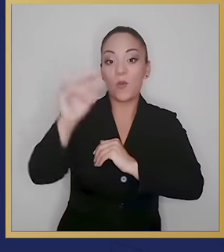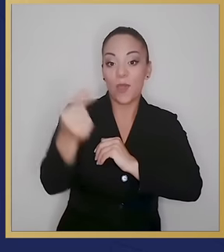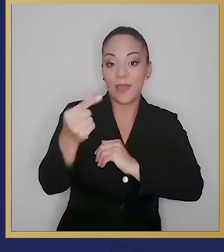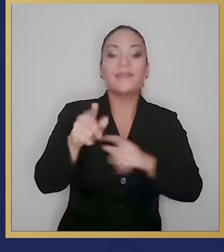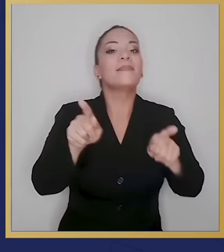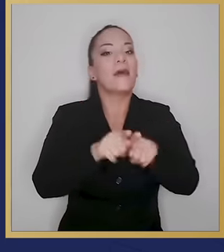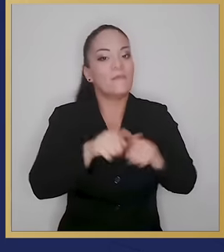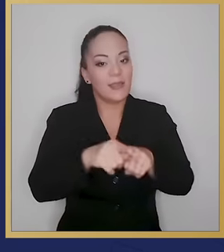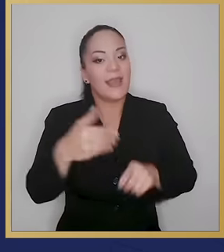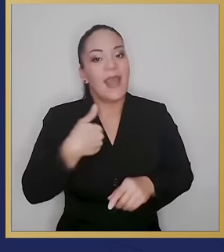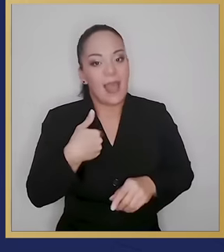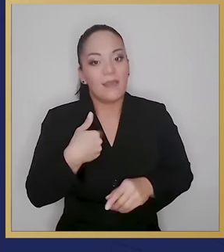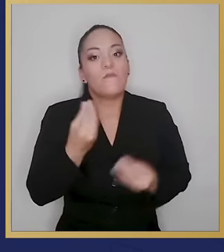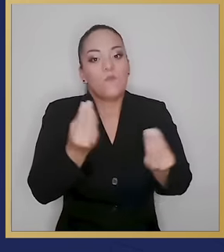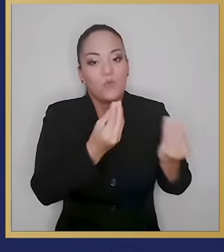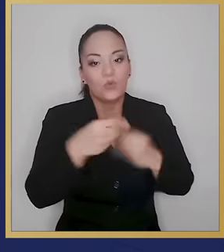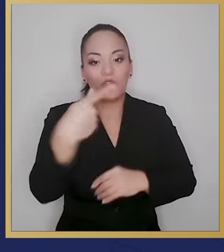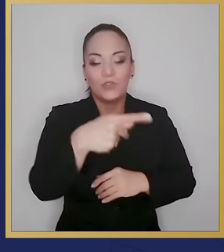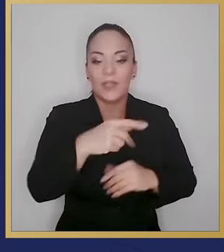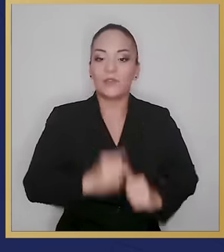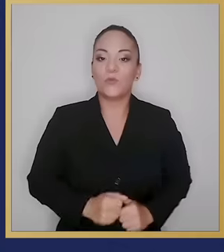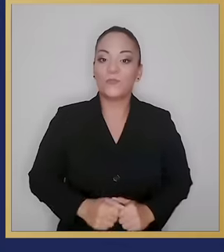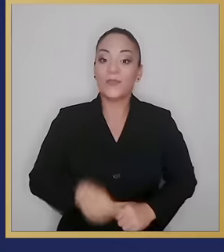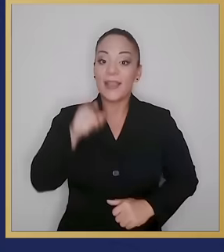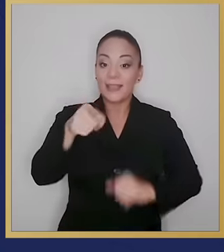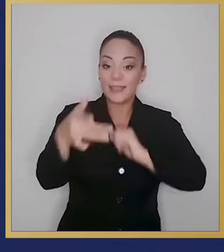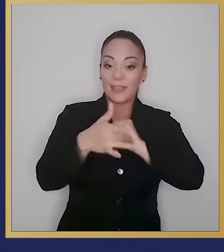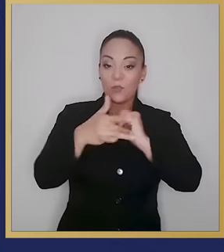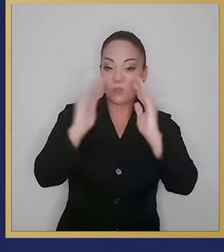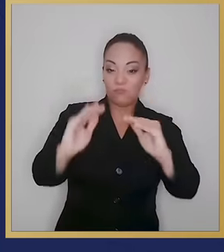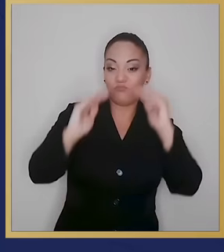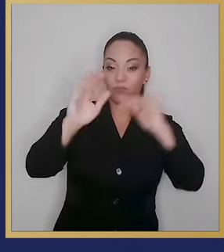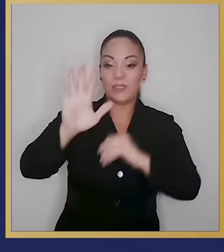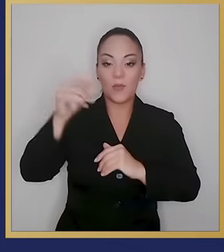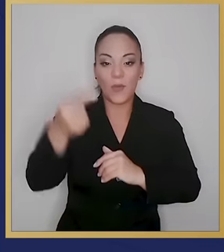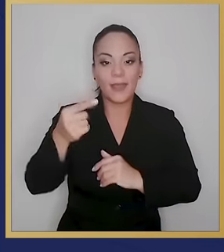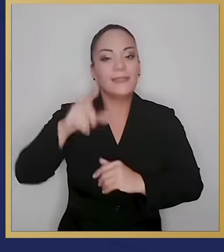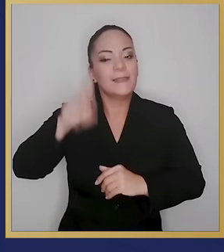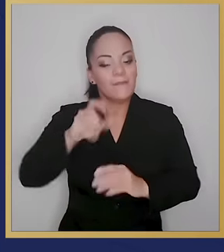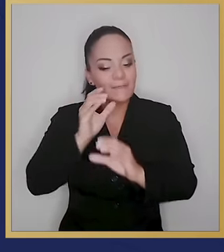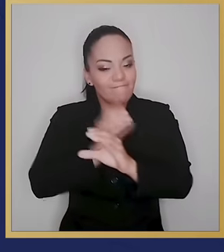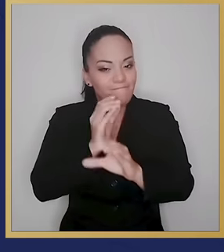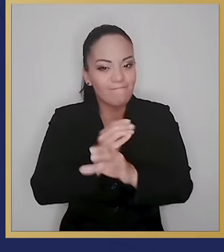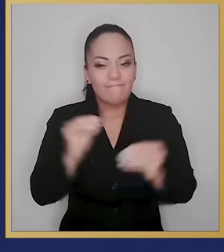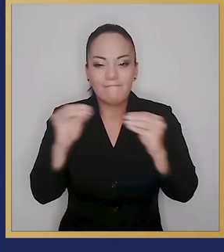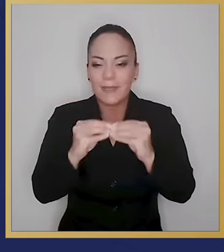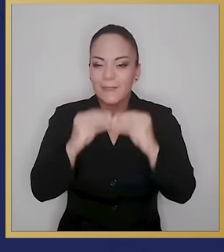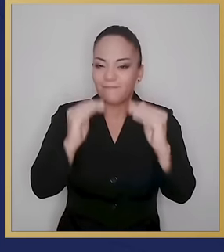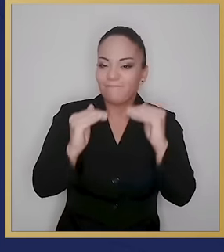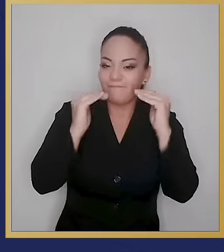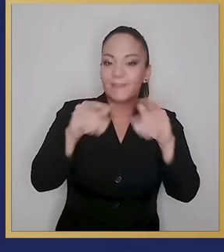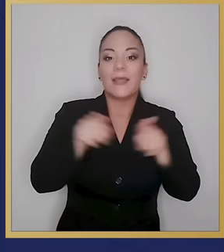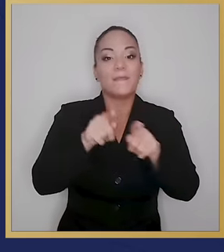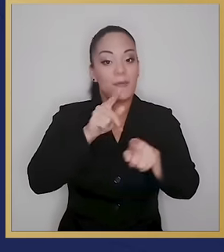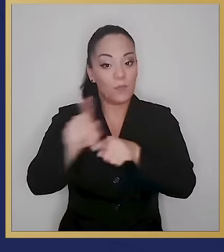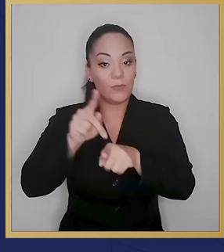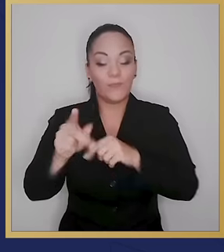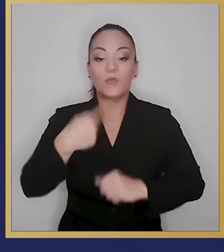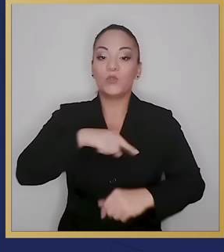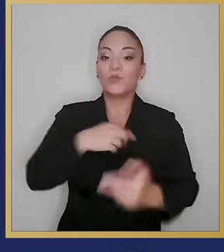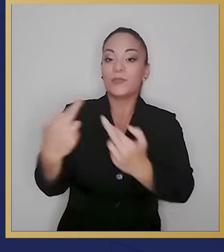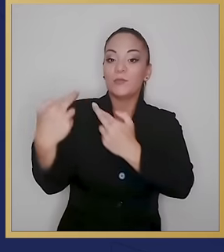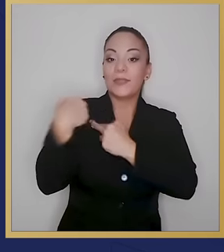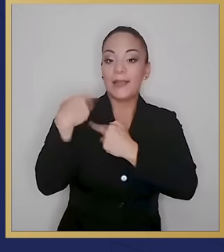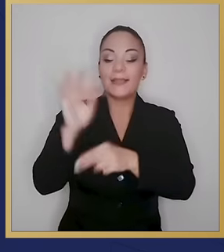5G, mayores riesgos. Este espectro tecnológico nos exige el máximo nivel de cuidado y profesionalismo, como